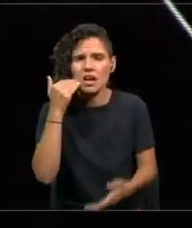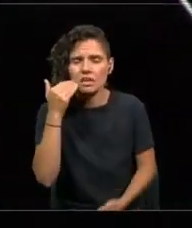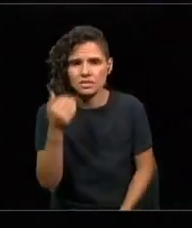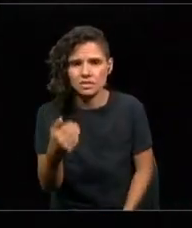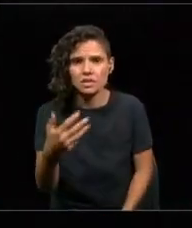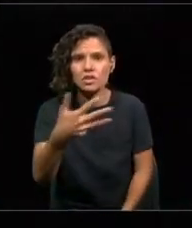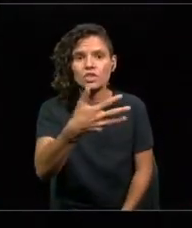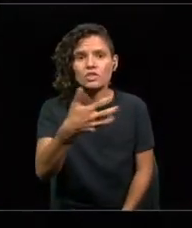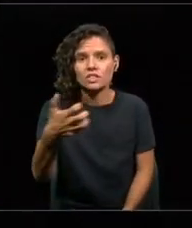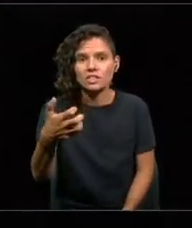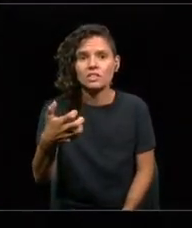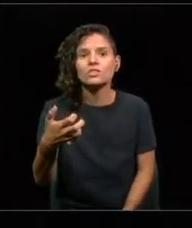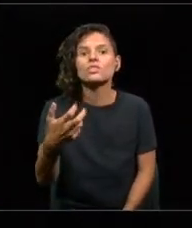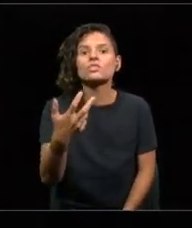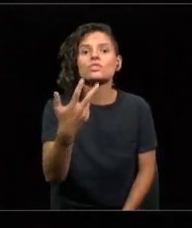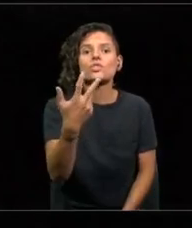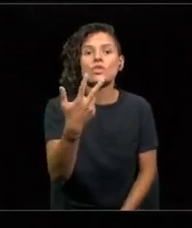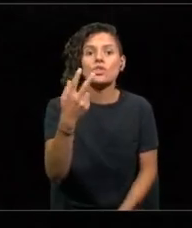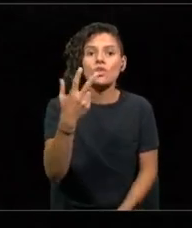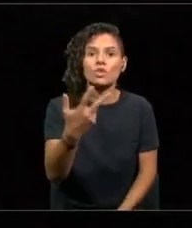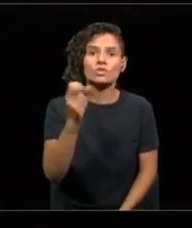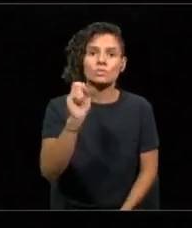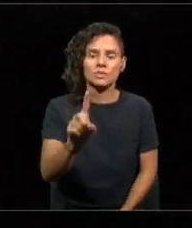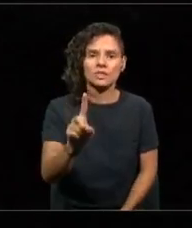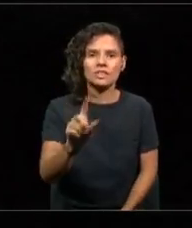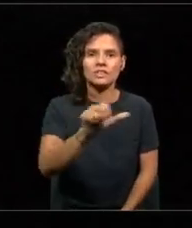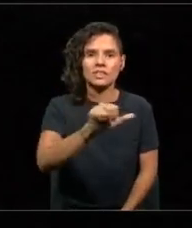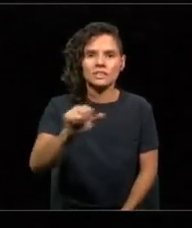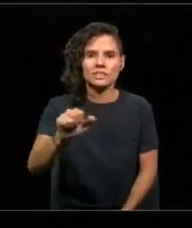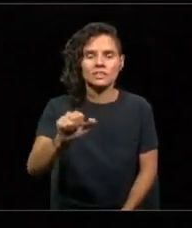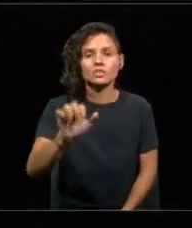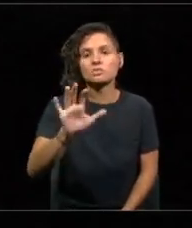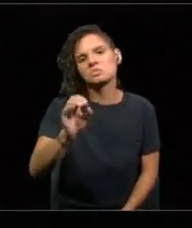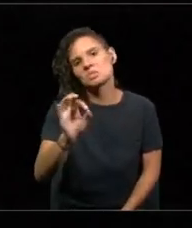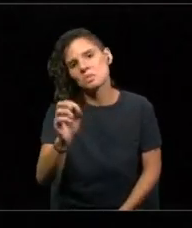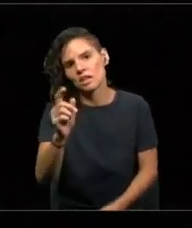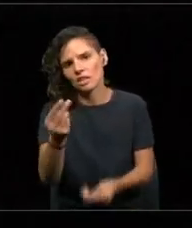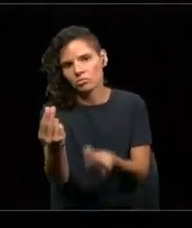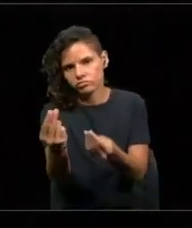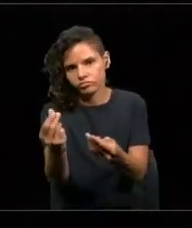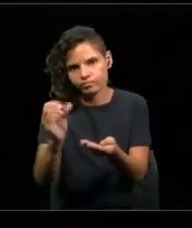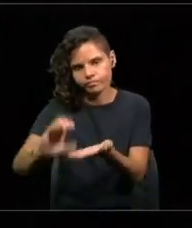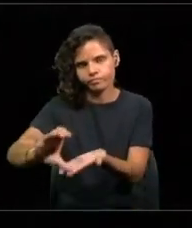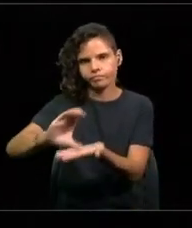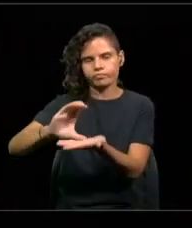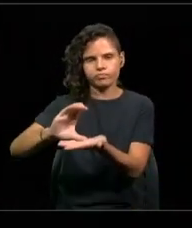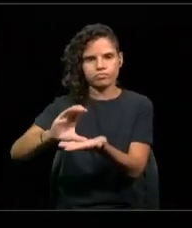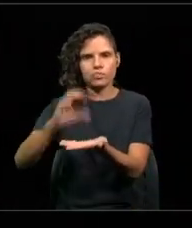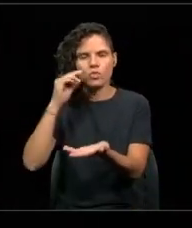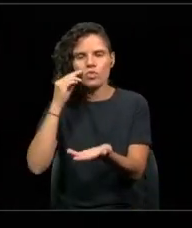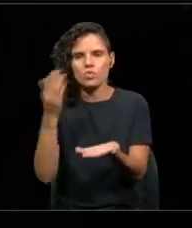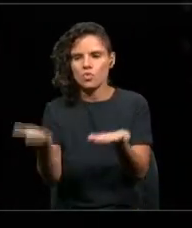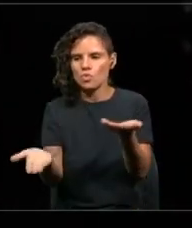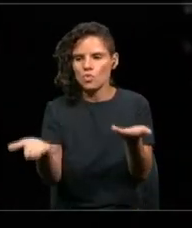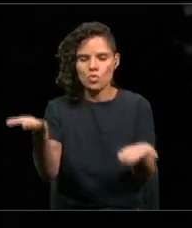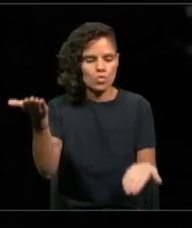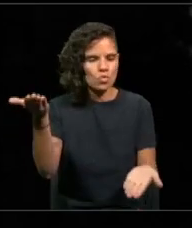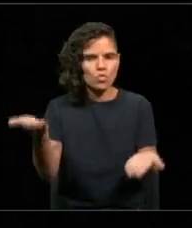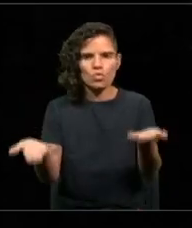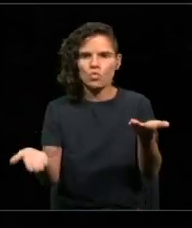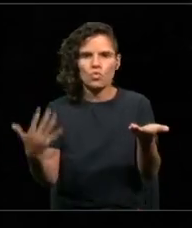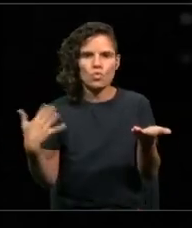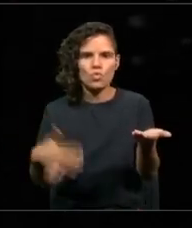908.650 pesos. Uno dice, ¡guau! que lejos estamos entonces en los debates,